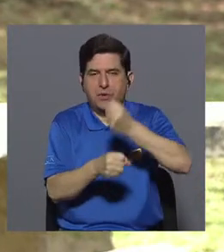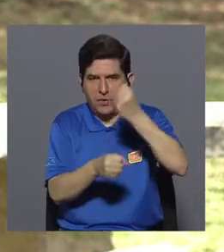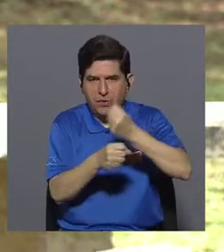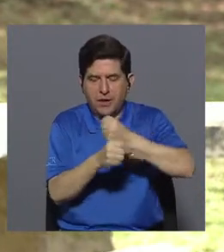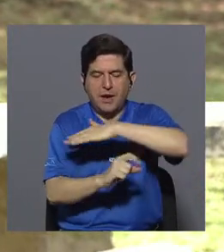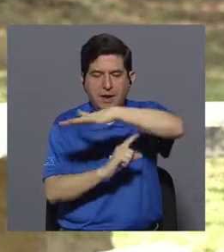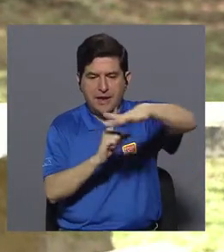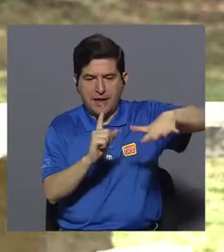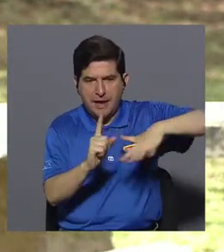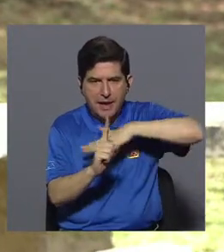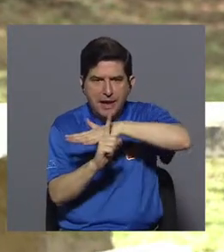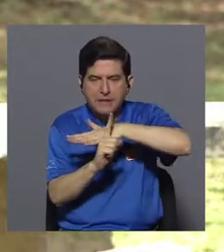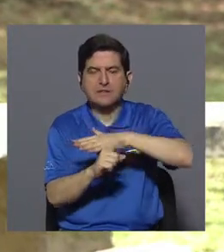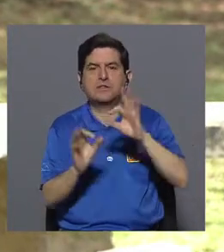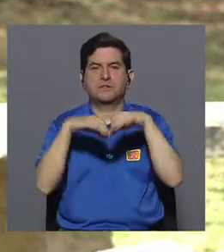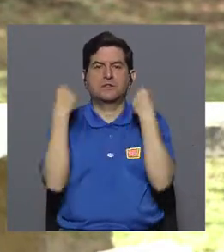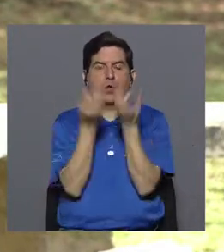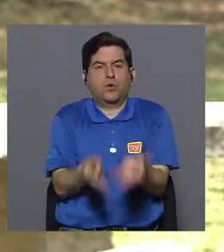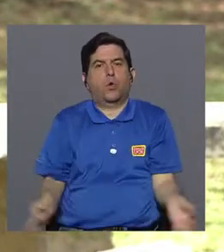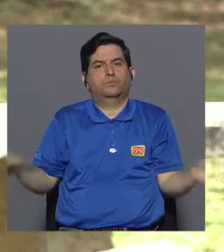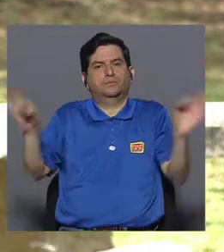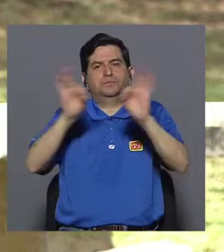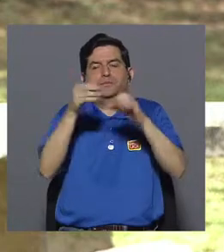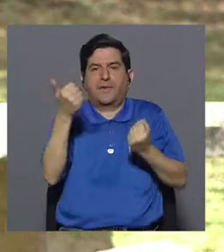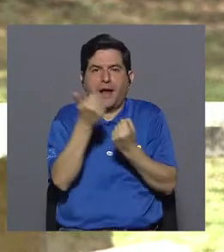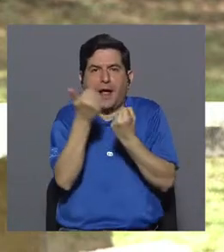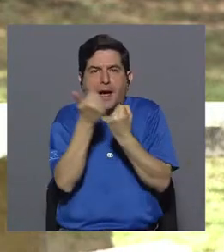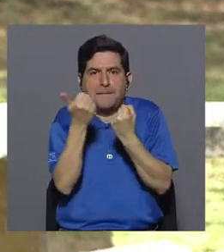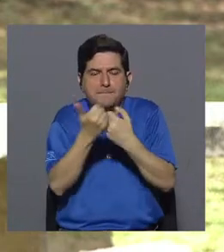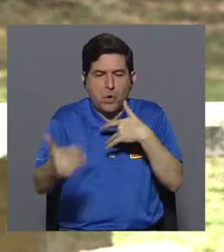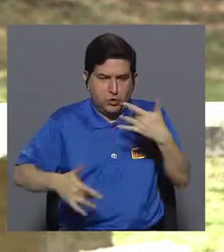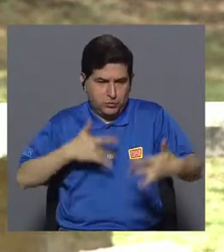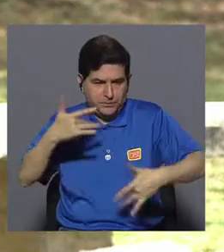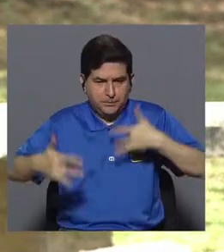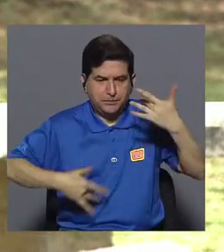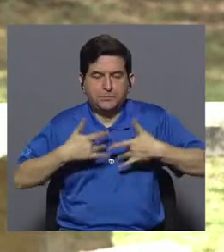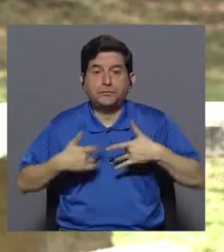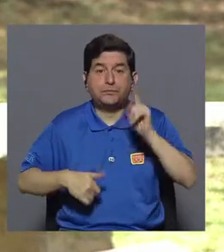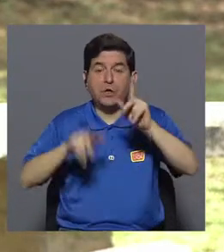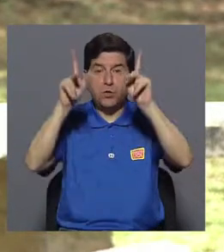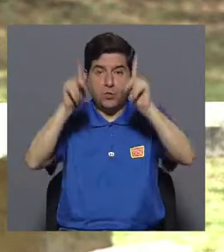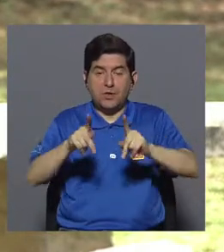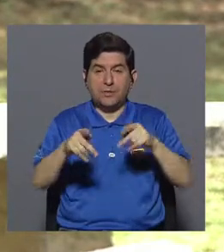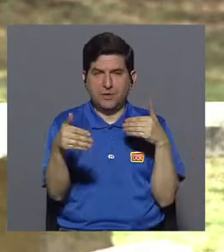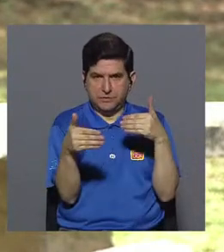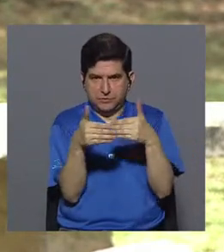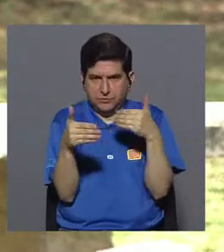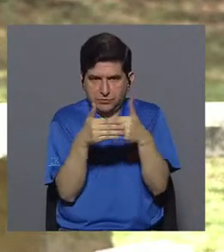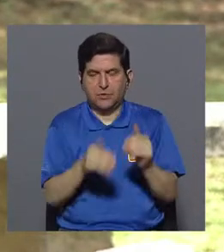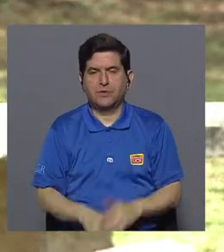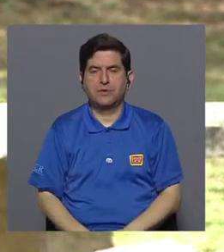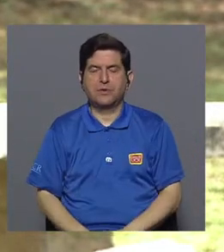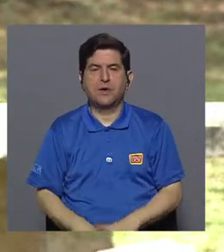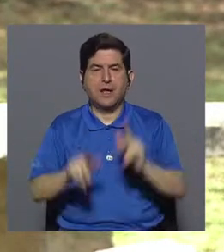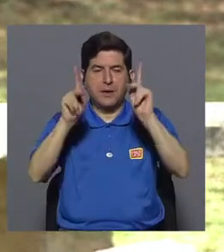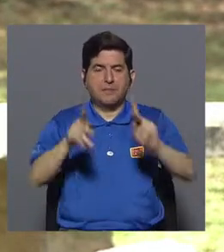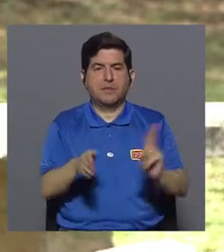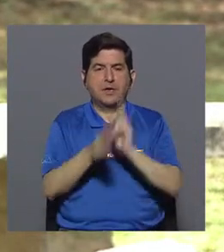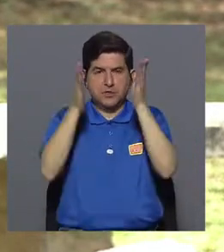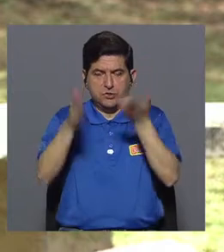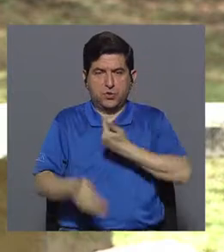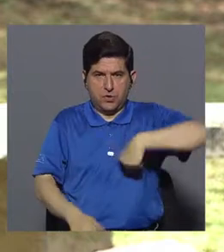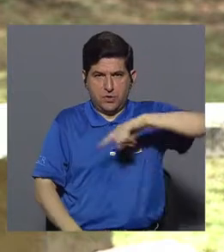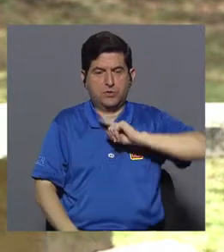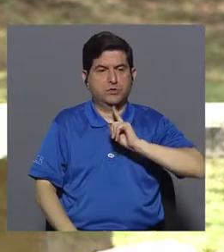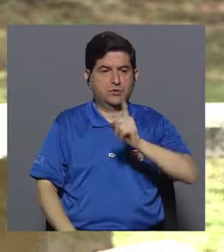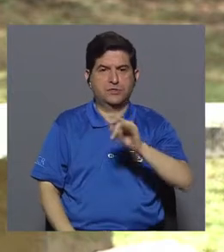familiar es sumamente importante, el apoyo que ellos puedan sentir de una persona cercana. Muchos de los usuarios nuestros nos dicen que son los